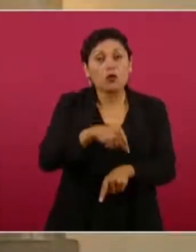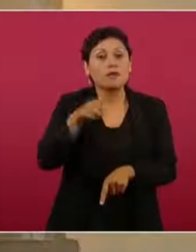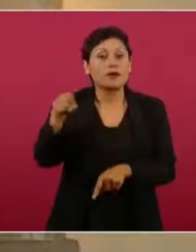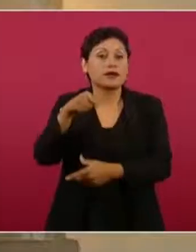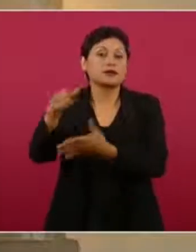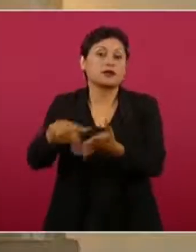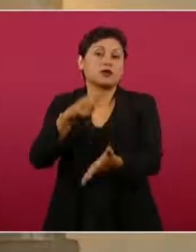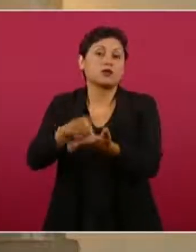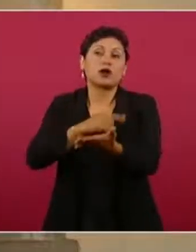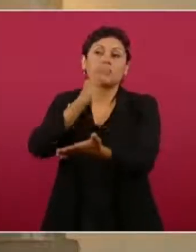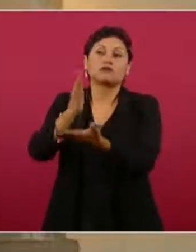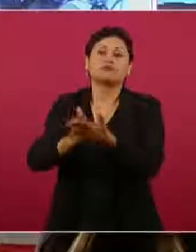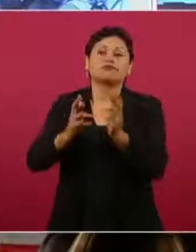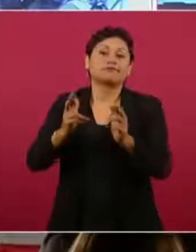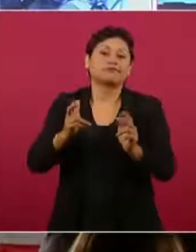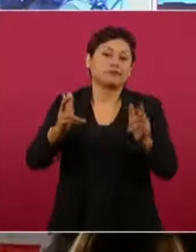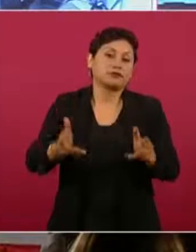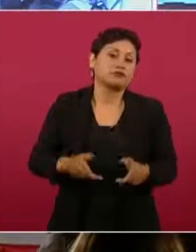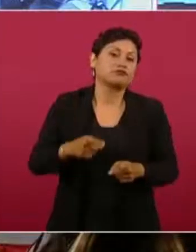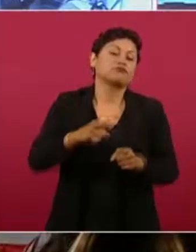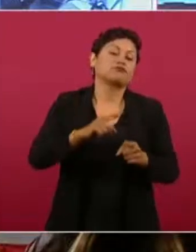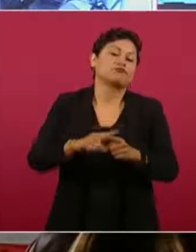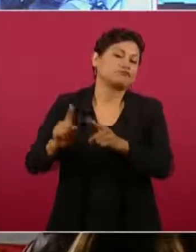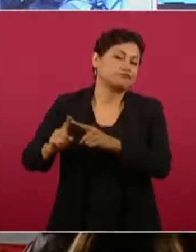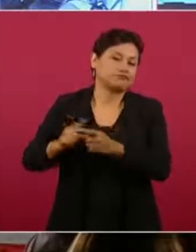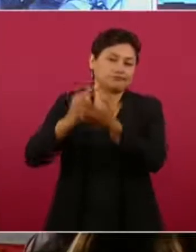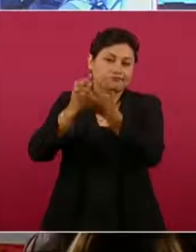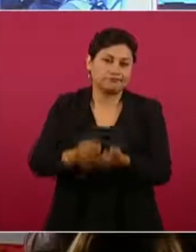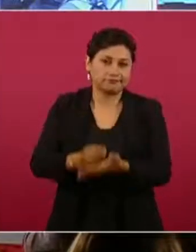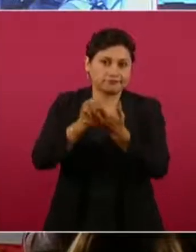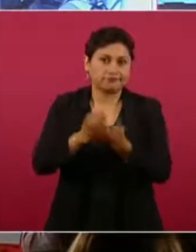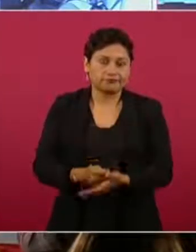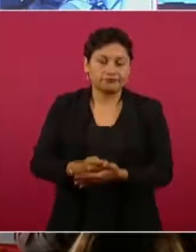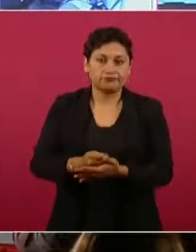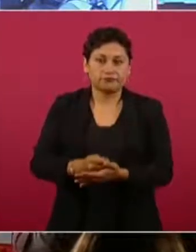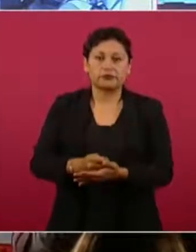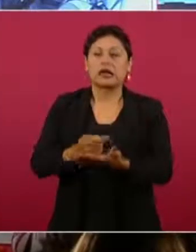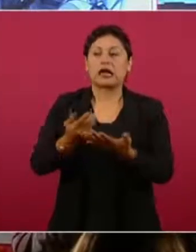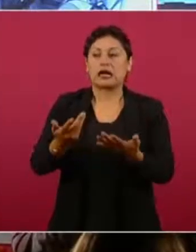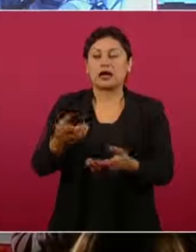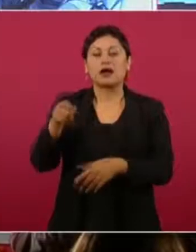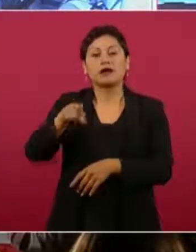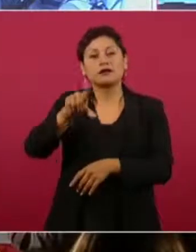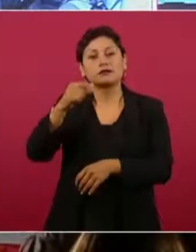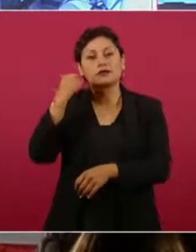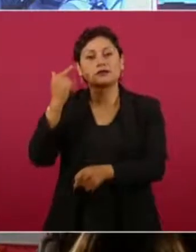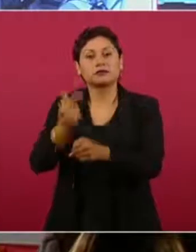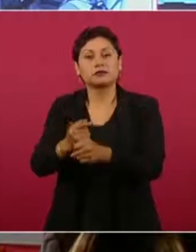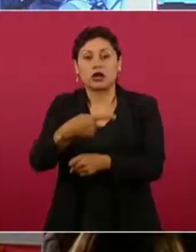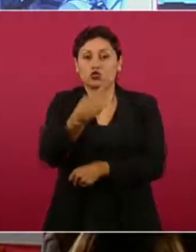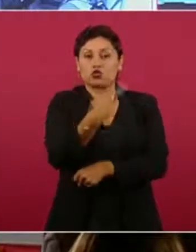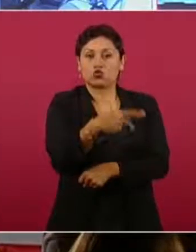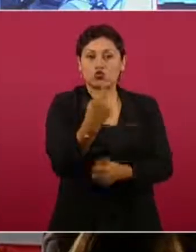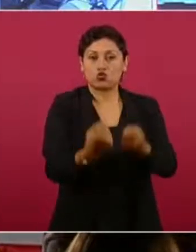que posteriormente se corroboró que este vehículo era utilizado por la víctima.